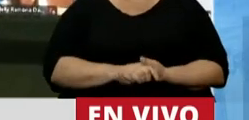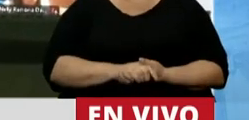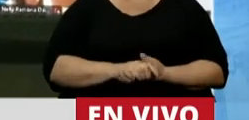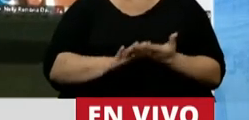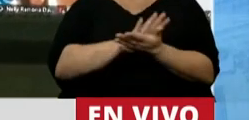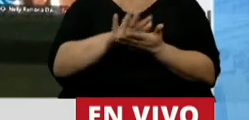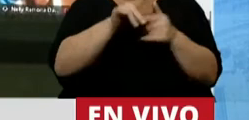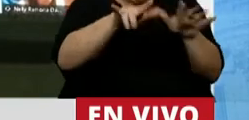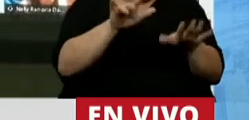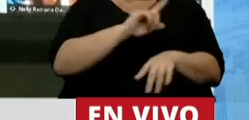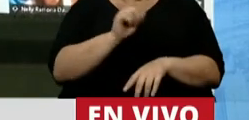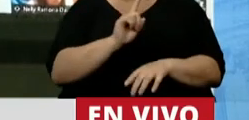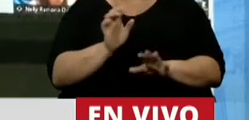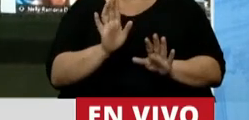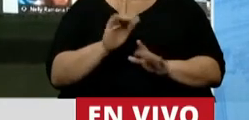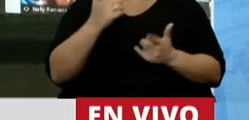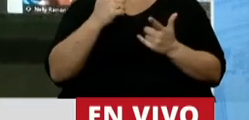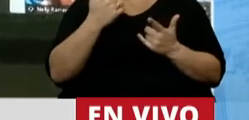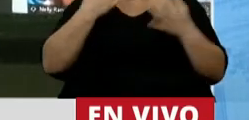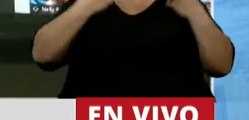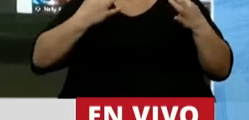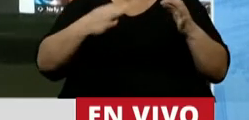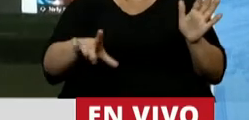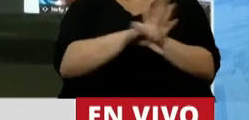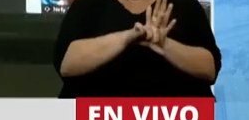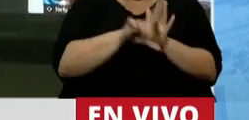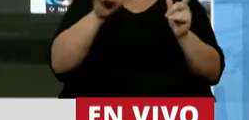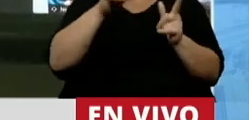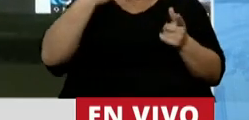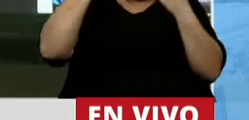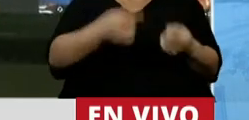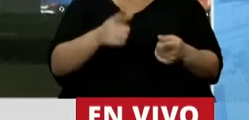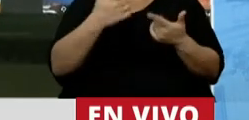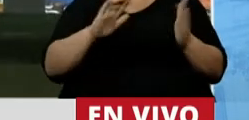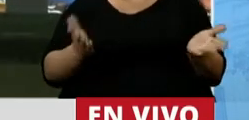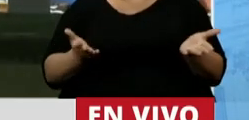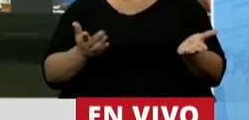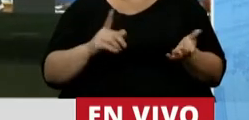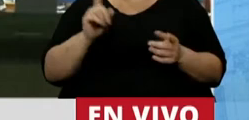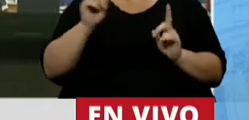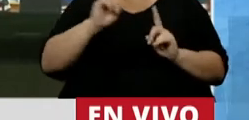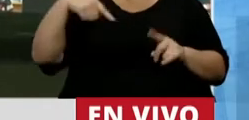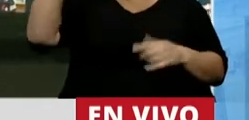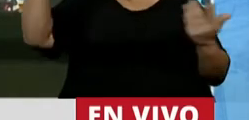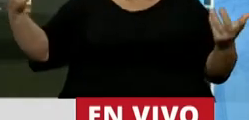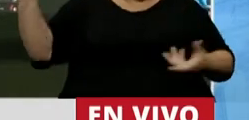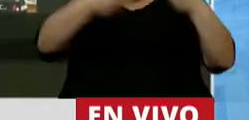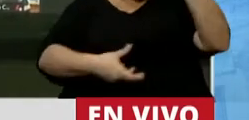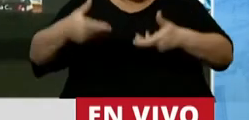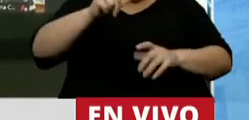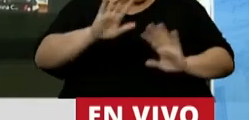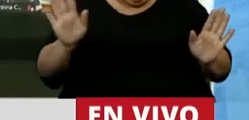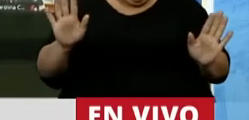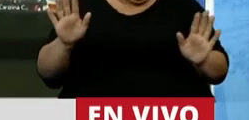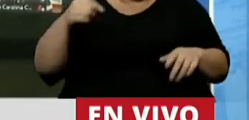salida no es por ahí. No hay seguridad jurídica, no hay credibilidad. No vendrán inversores. Estamos